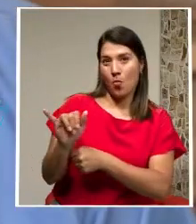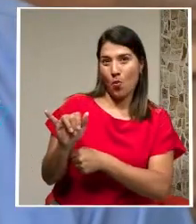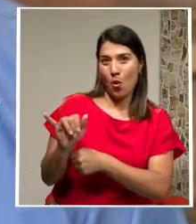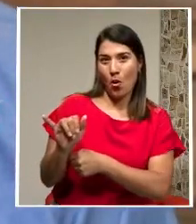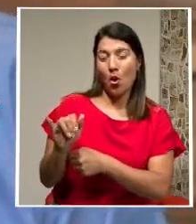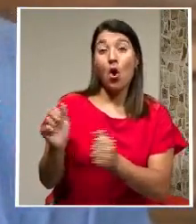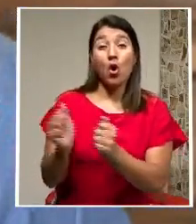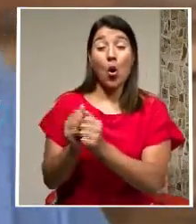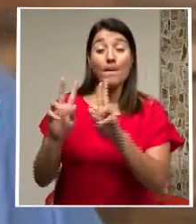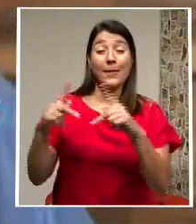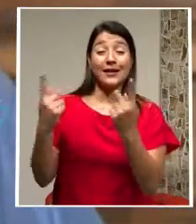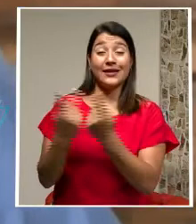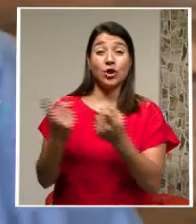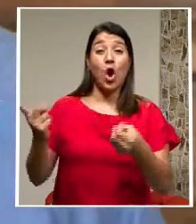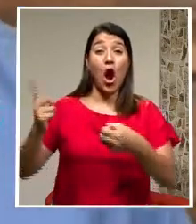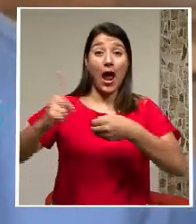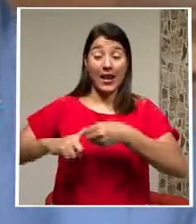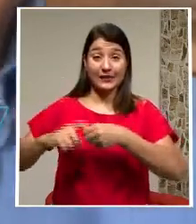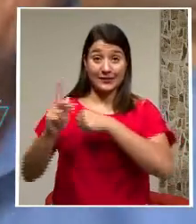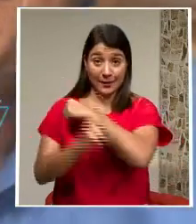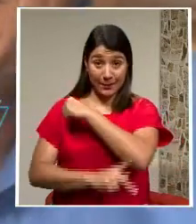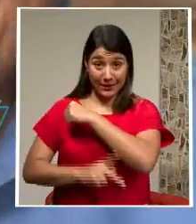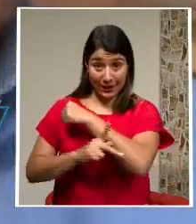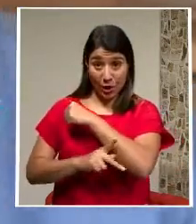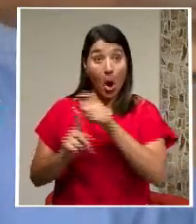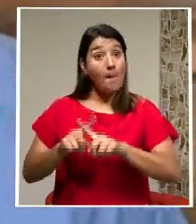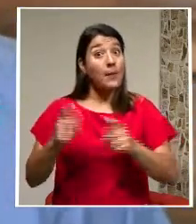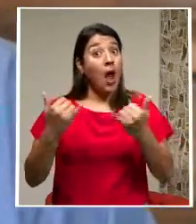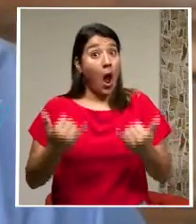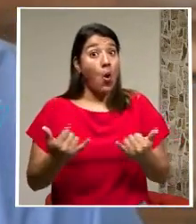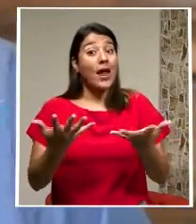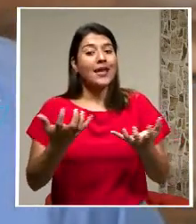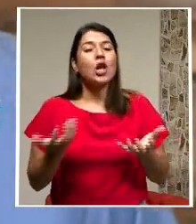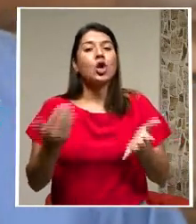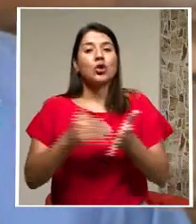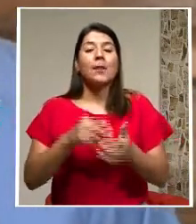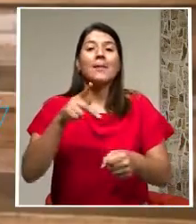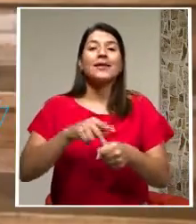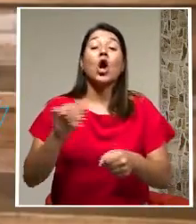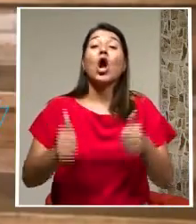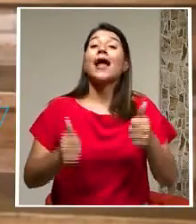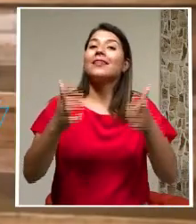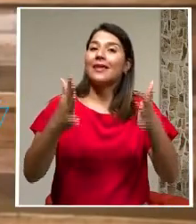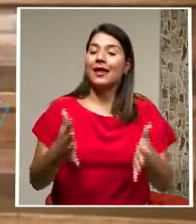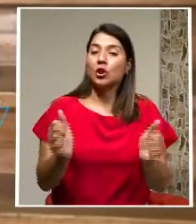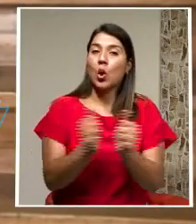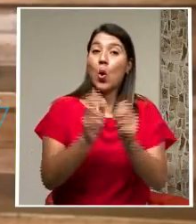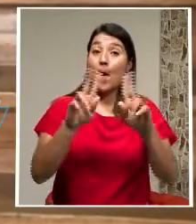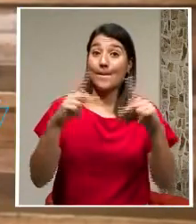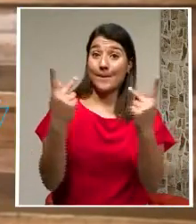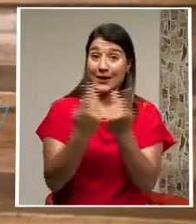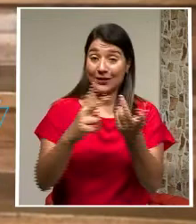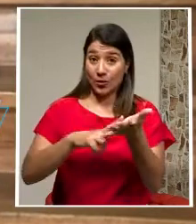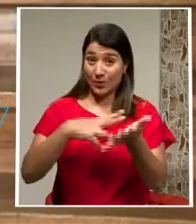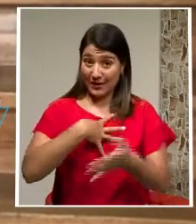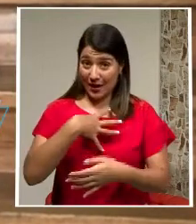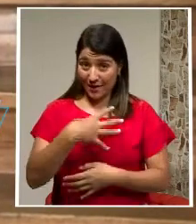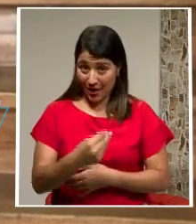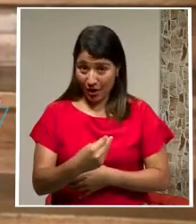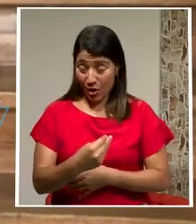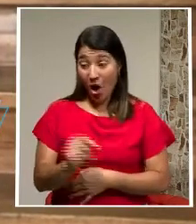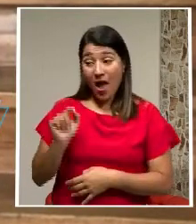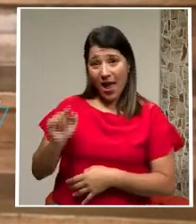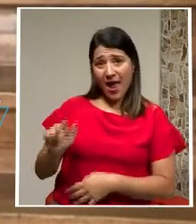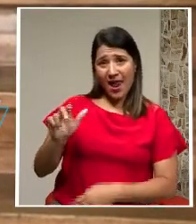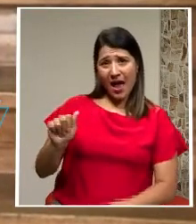Luchará nuevamente Por convertirse En el candidato Verde y Blanco Para las elecciones Del 2022 Araya Quien cuestionó La adhesión De Antonio Álvarez De